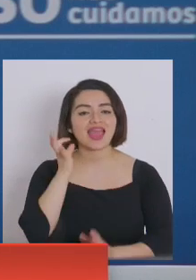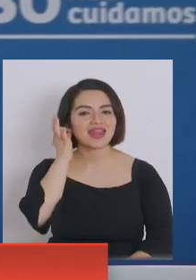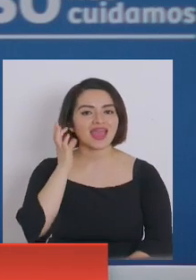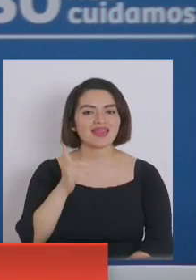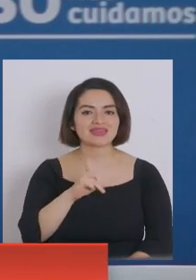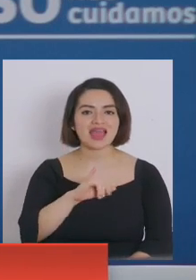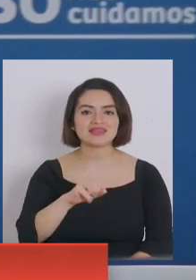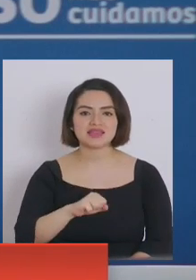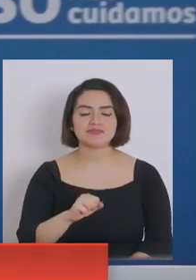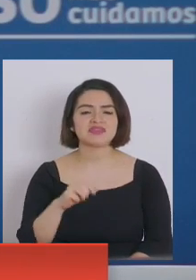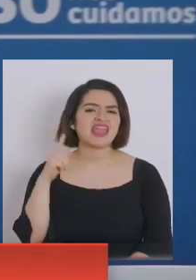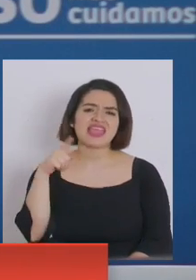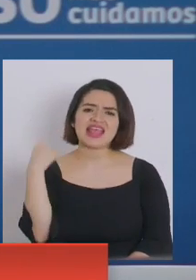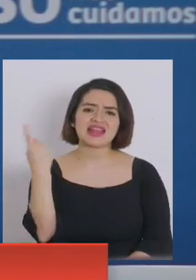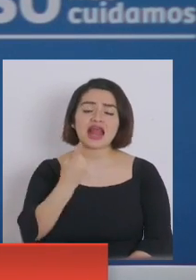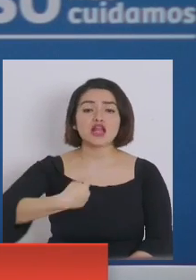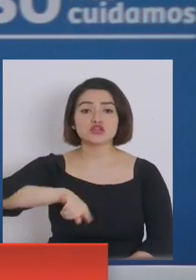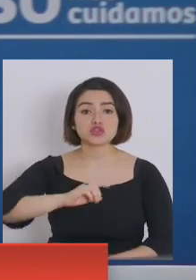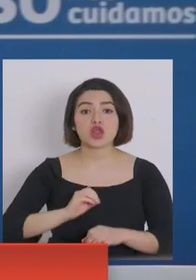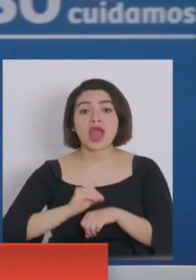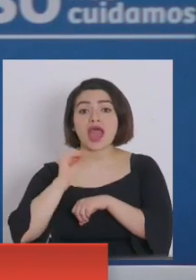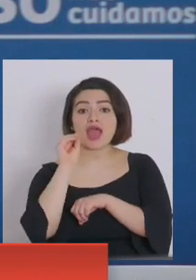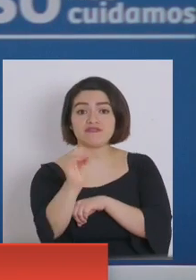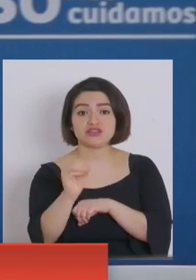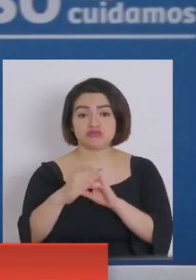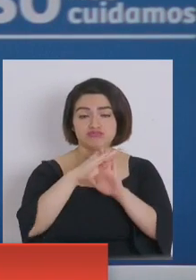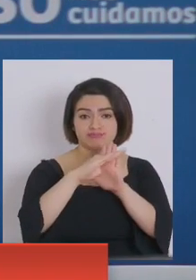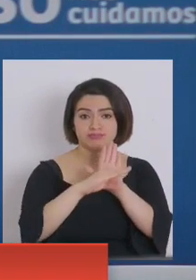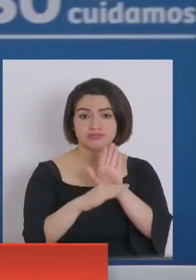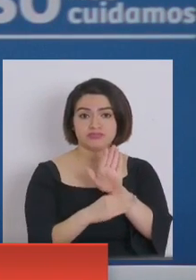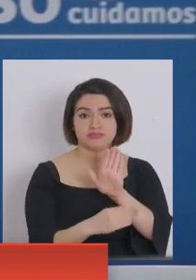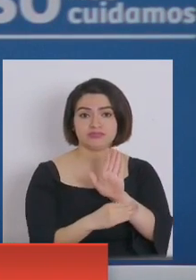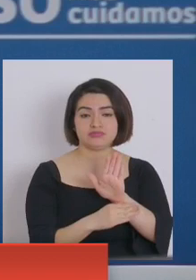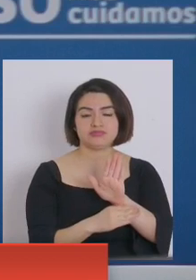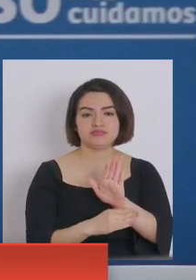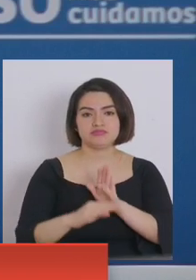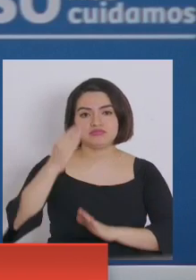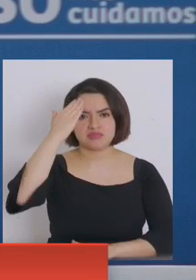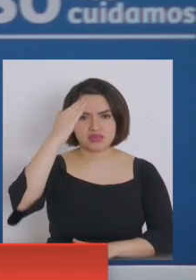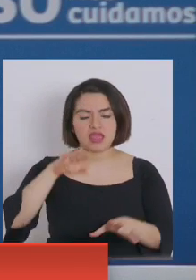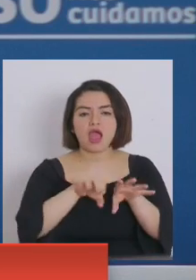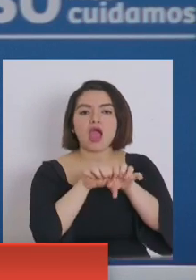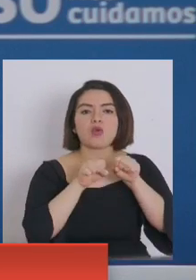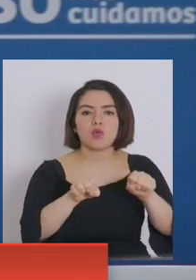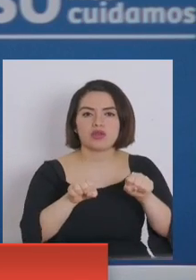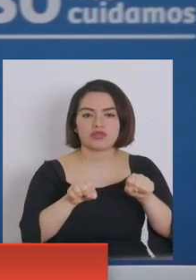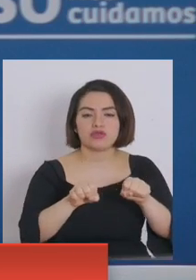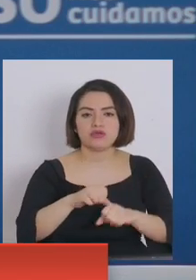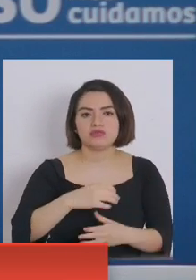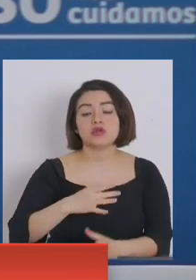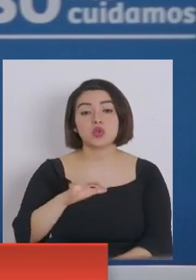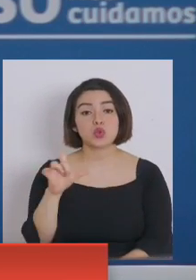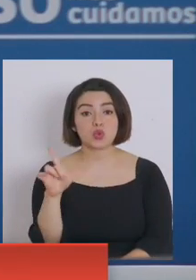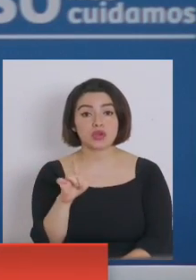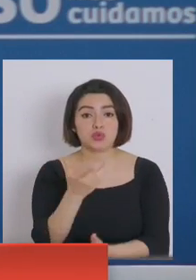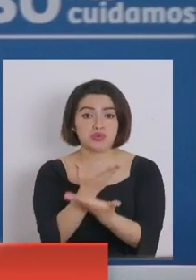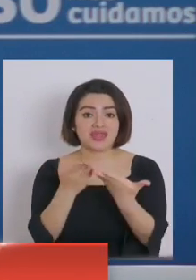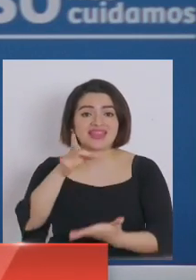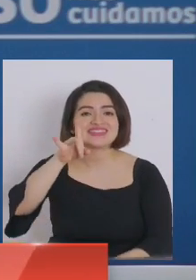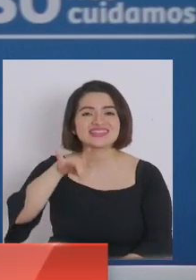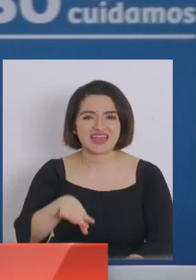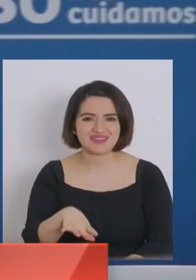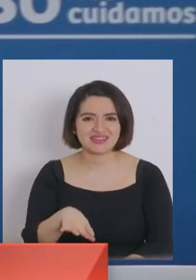general, nosotros anunciamos las medidas el día que las medidas se toman. Y el lunes, como ustedes saben,